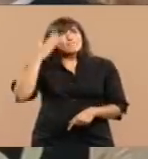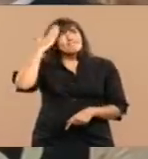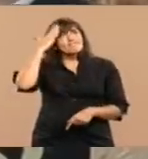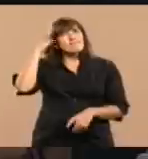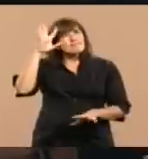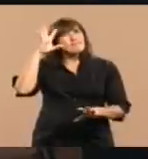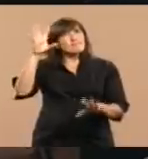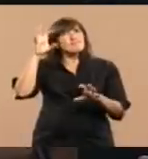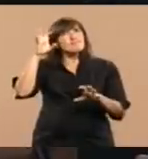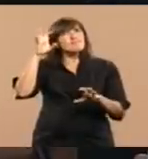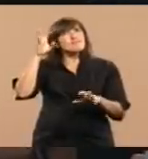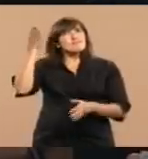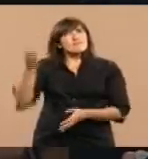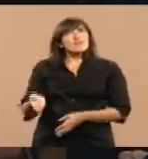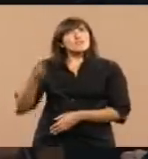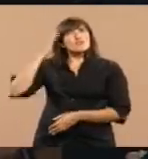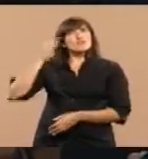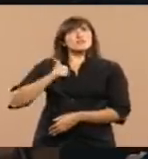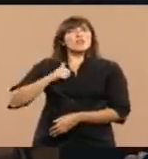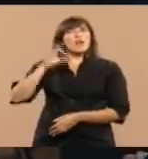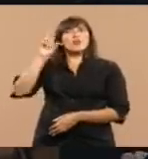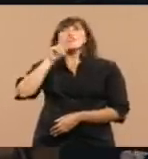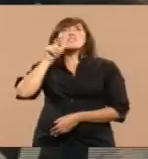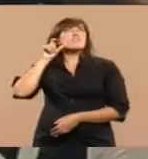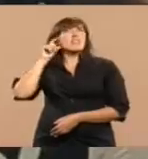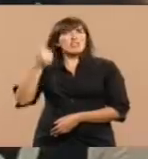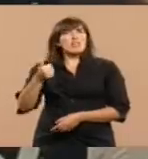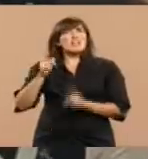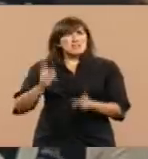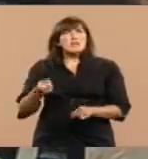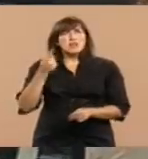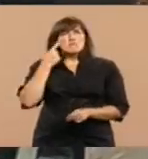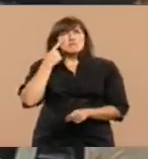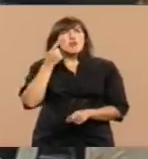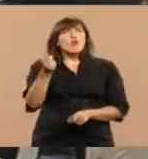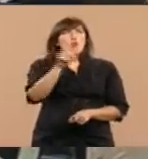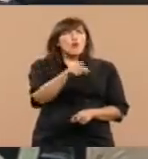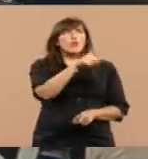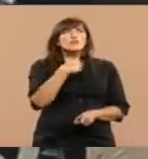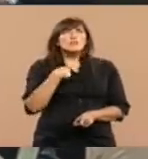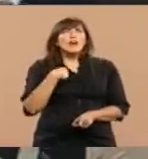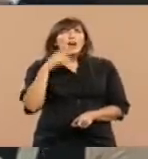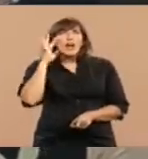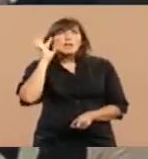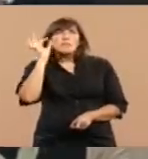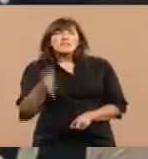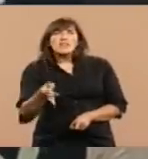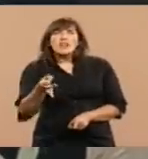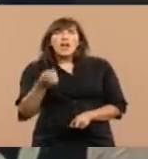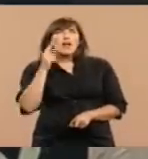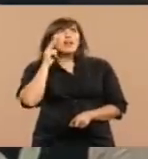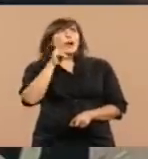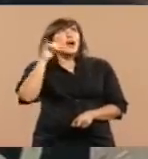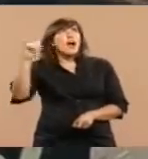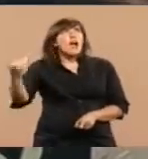del soldado Ortega, pero también de muchos otros que uno se enteraba cuando salían los